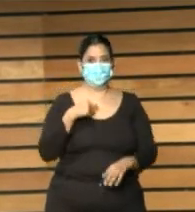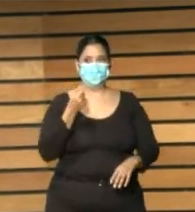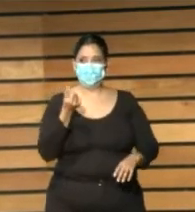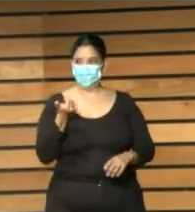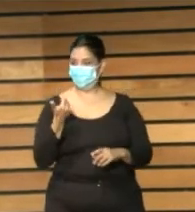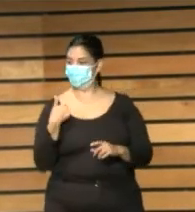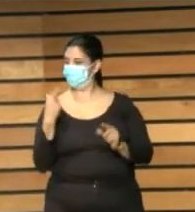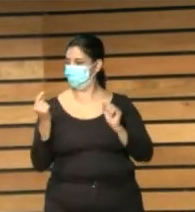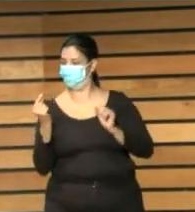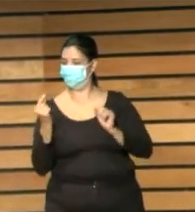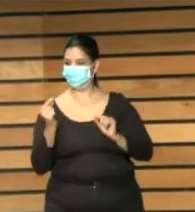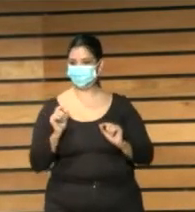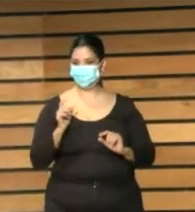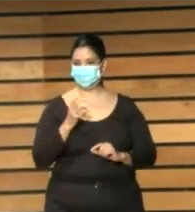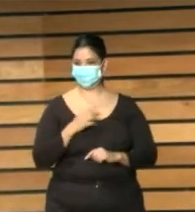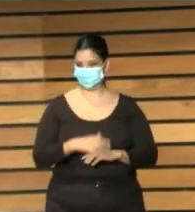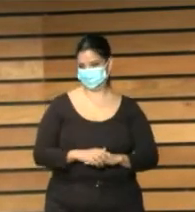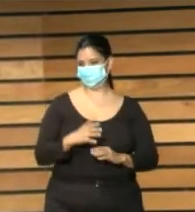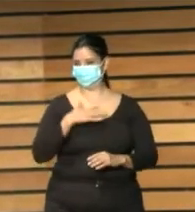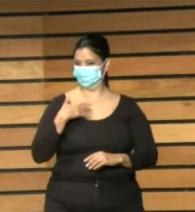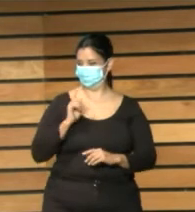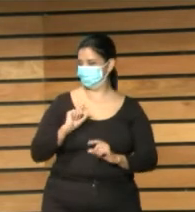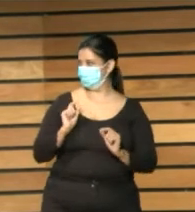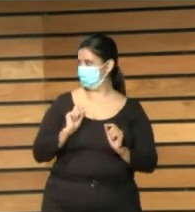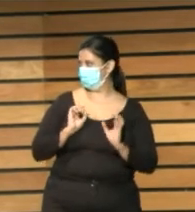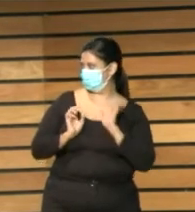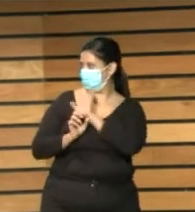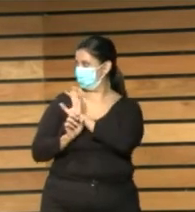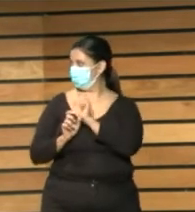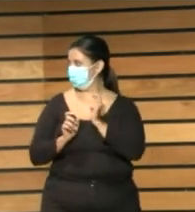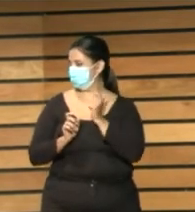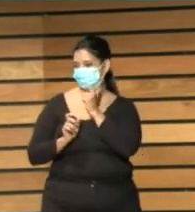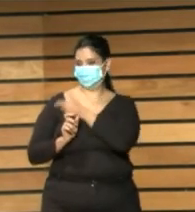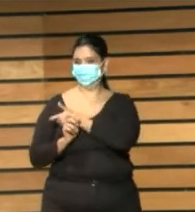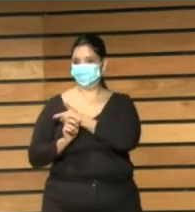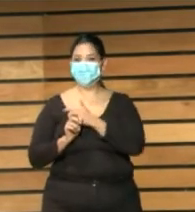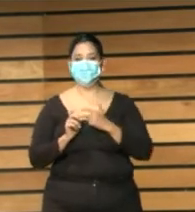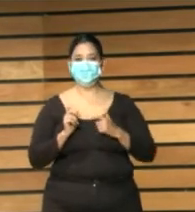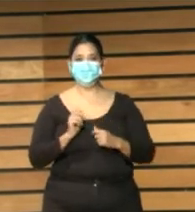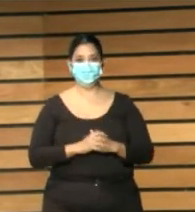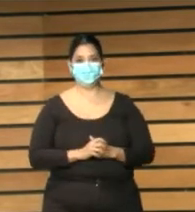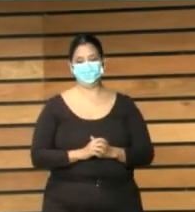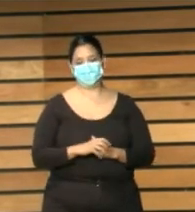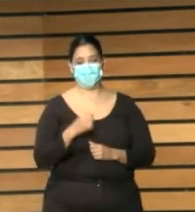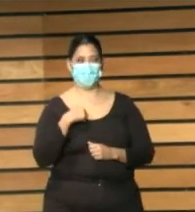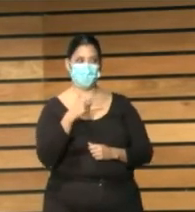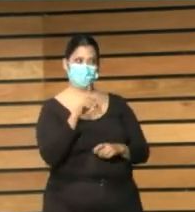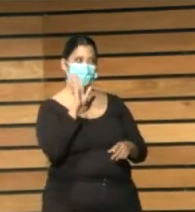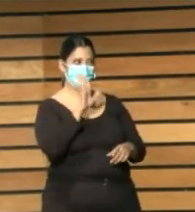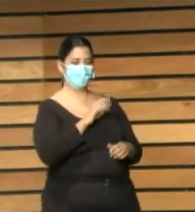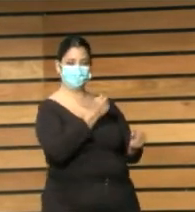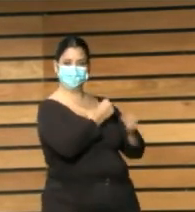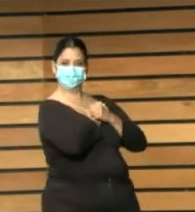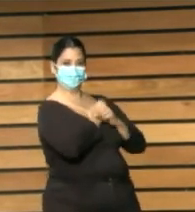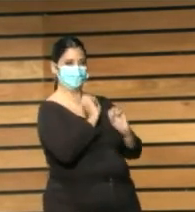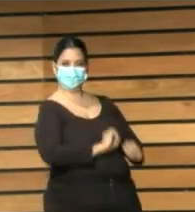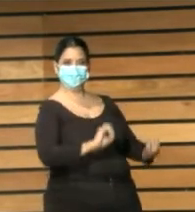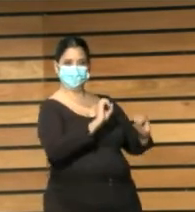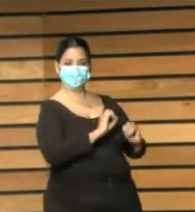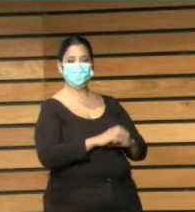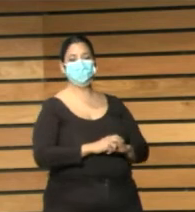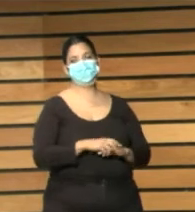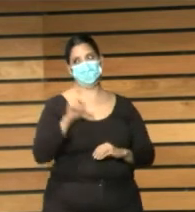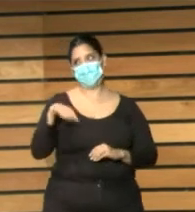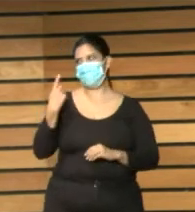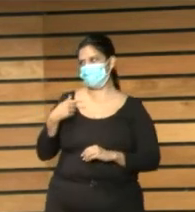en la mesa yo no quería provocar quería decir que es verdad toca el corazoncito claro yo luego te lo curo luego te